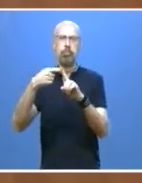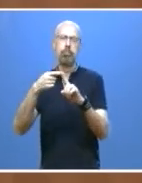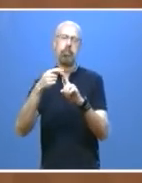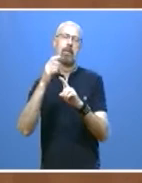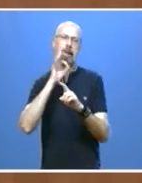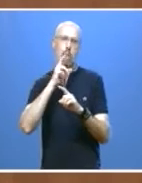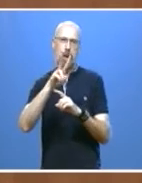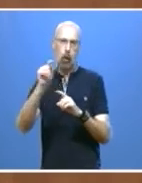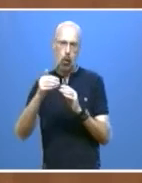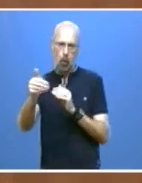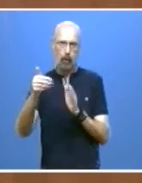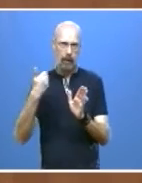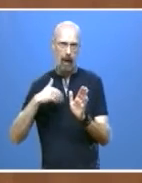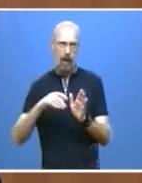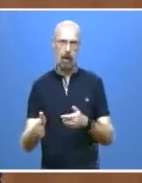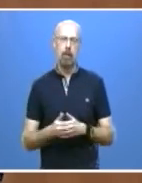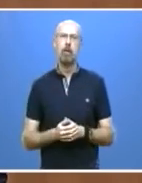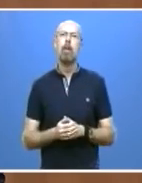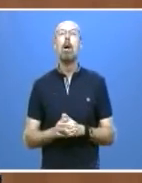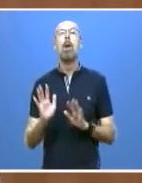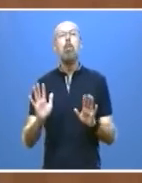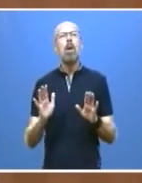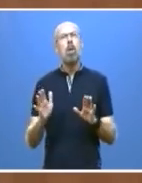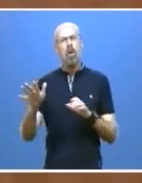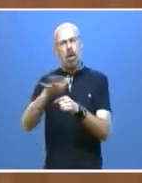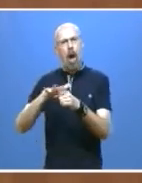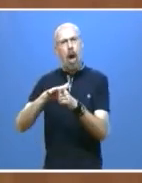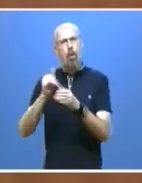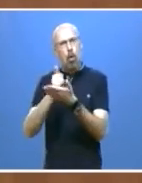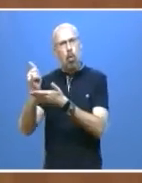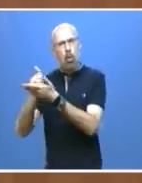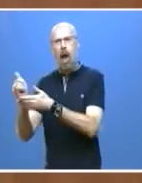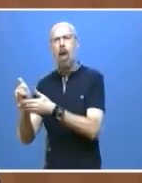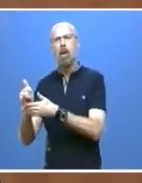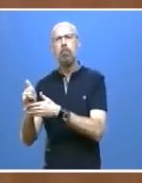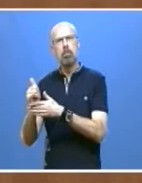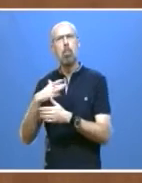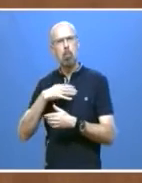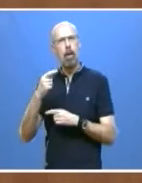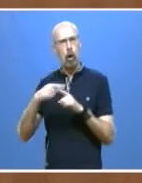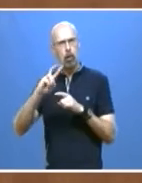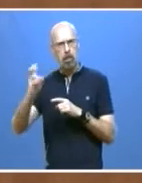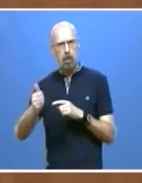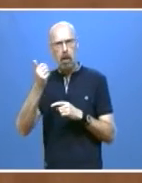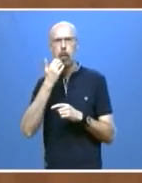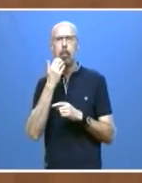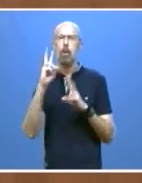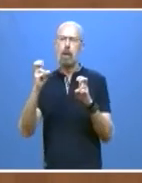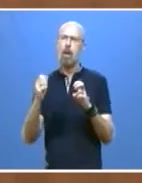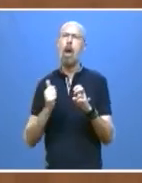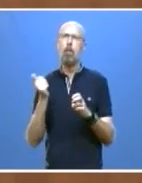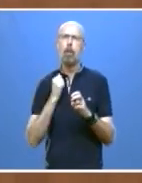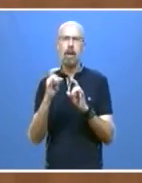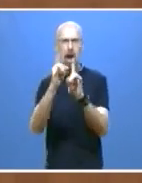más alternativas. Ya hablé, por ejemplo, del aprovechamiento de los recursos forestales, también del impulso del turismo